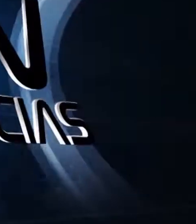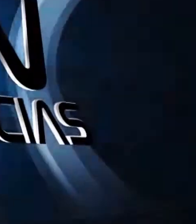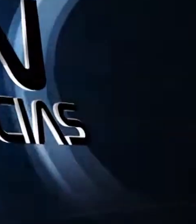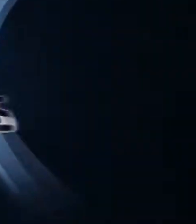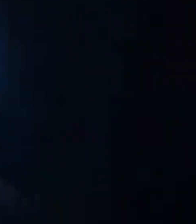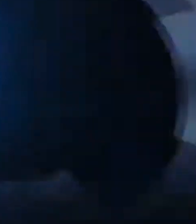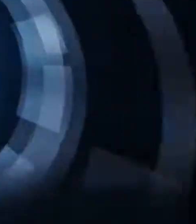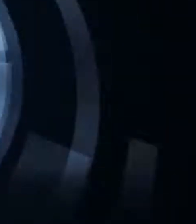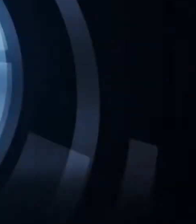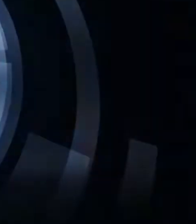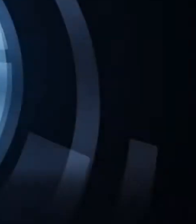Gracias por ver el video. Gracias.